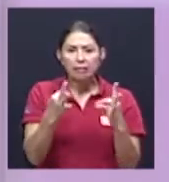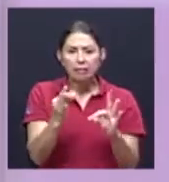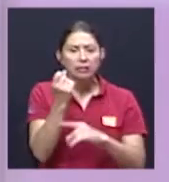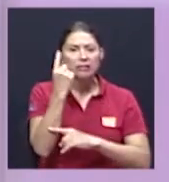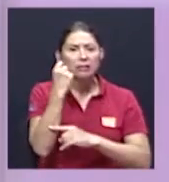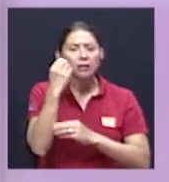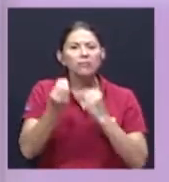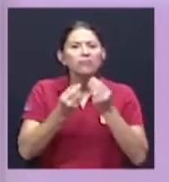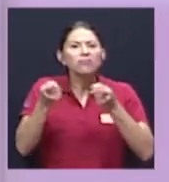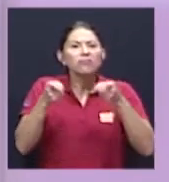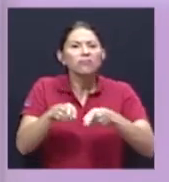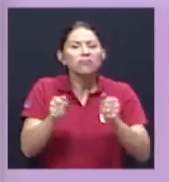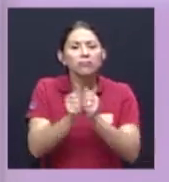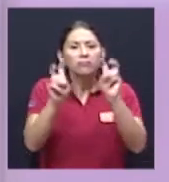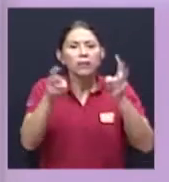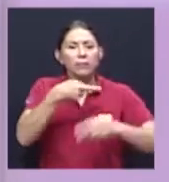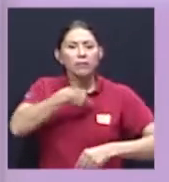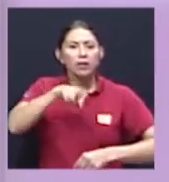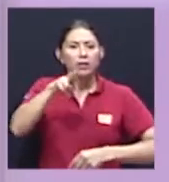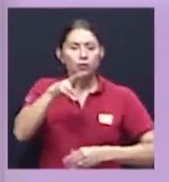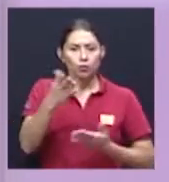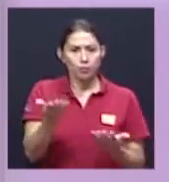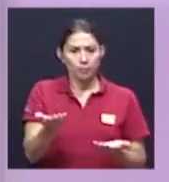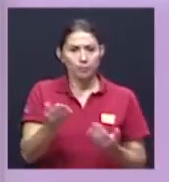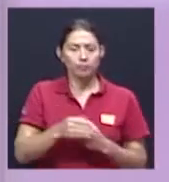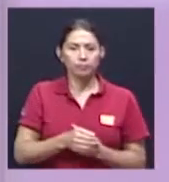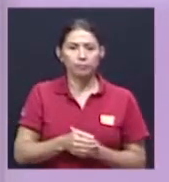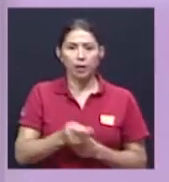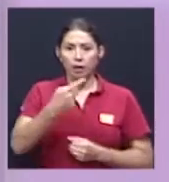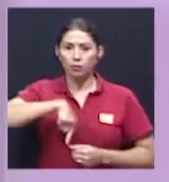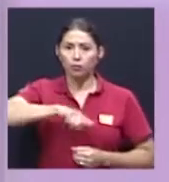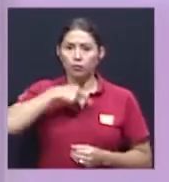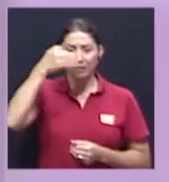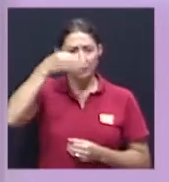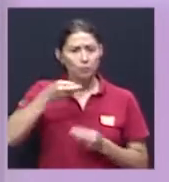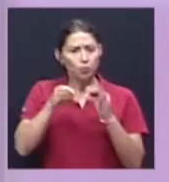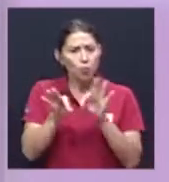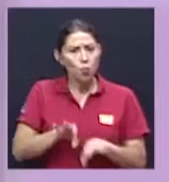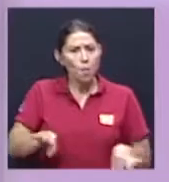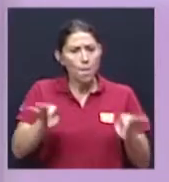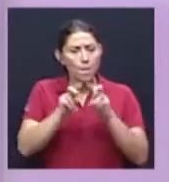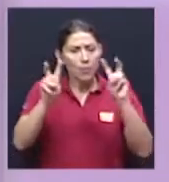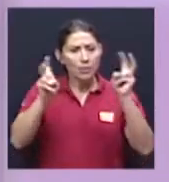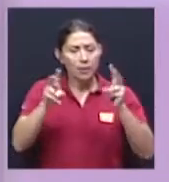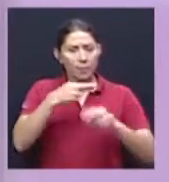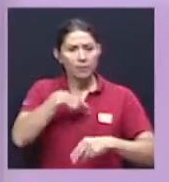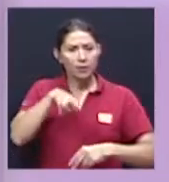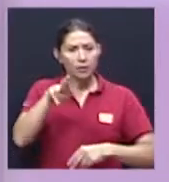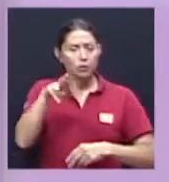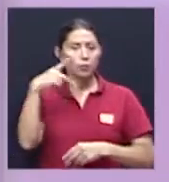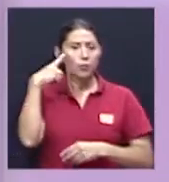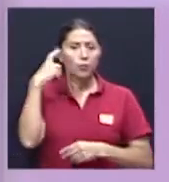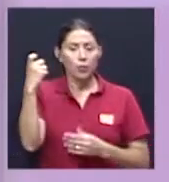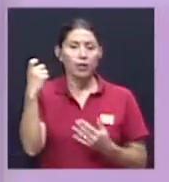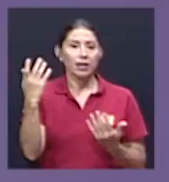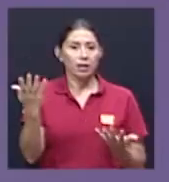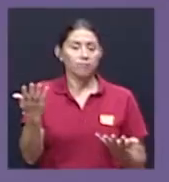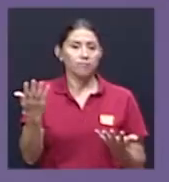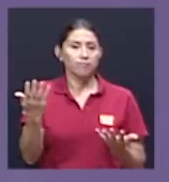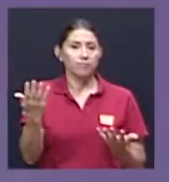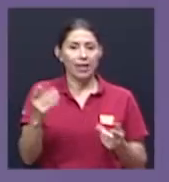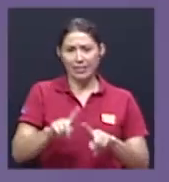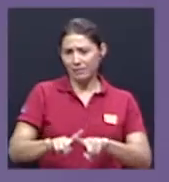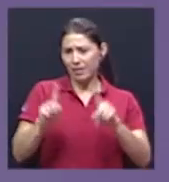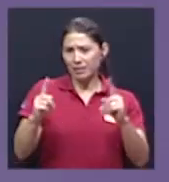está pasando con el tema religioso. Nos parece muy importante el tema religioso porque, a diferencia